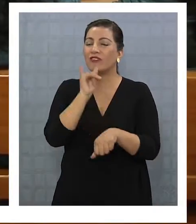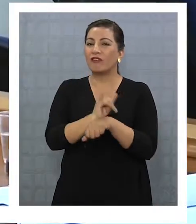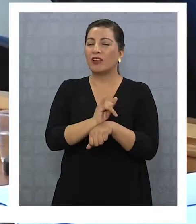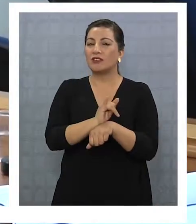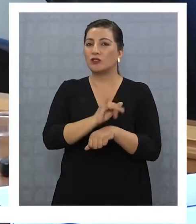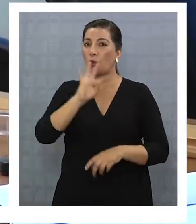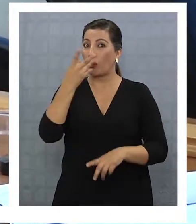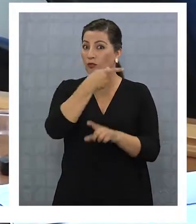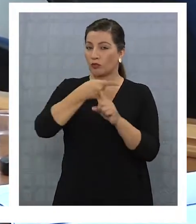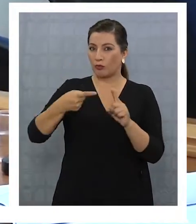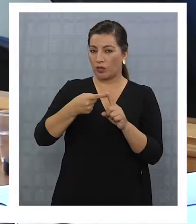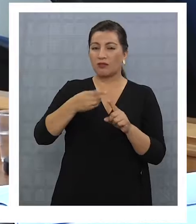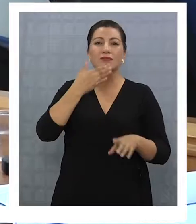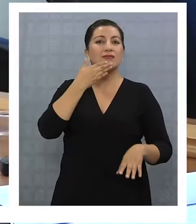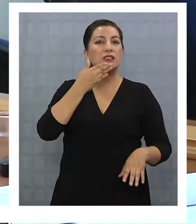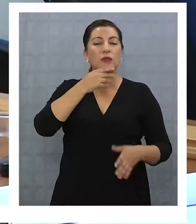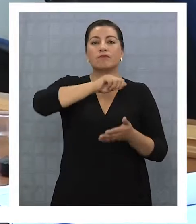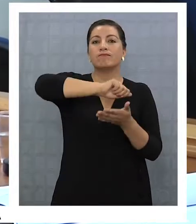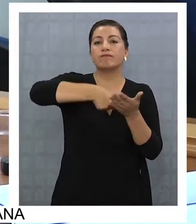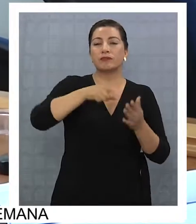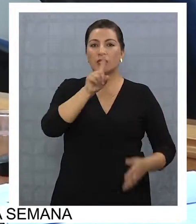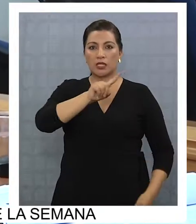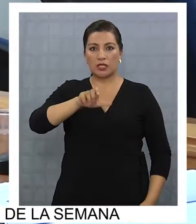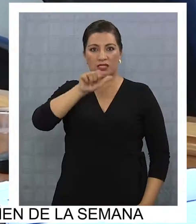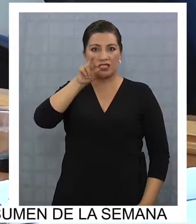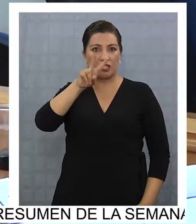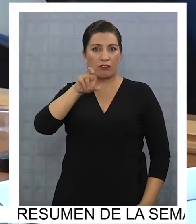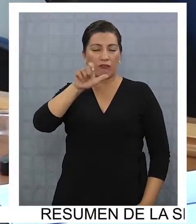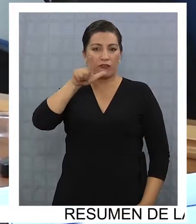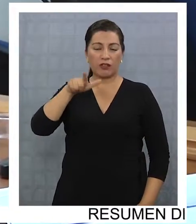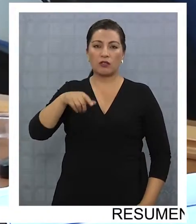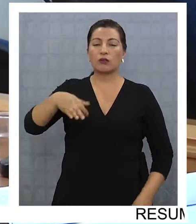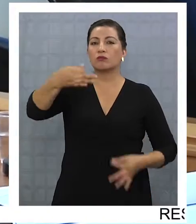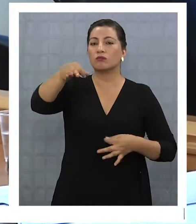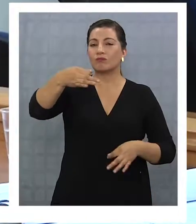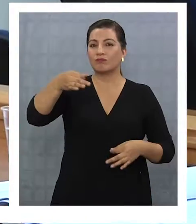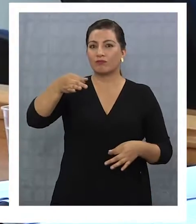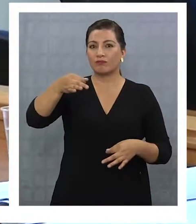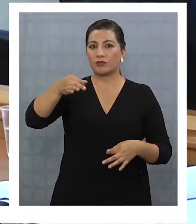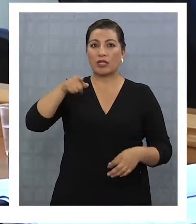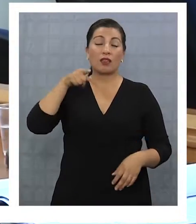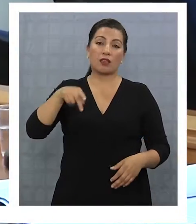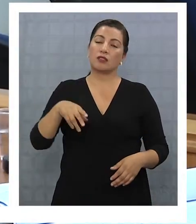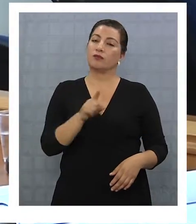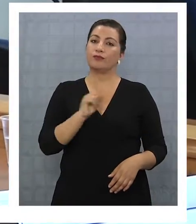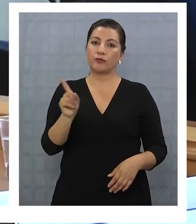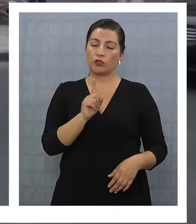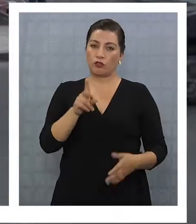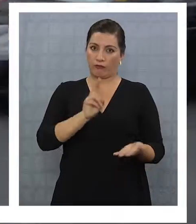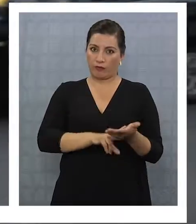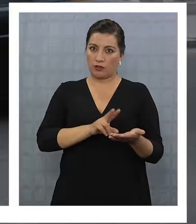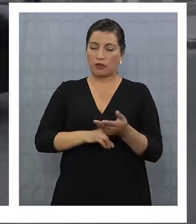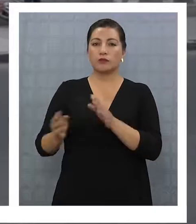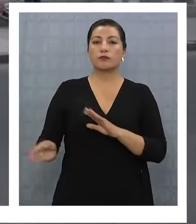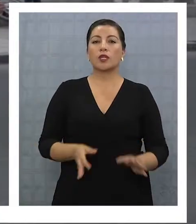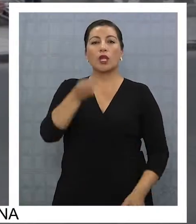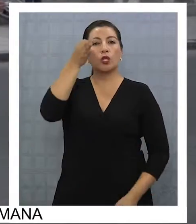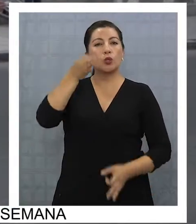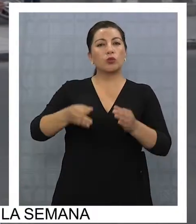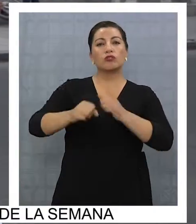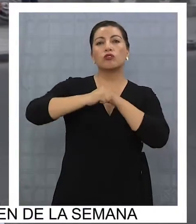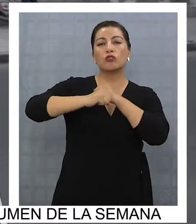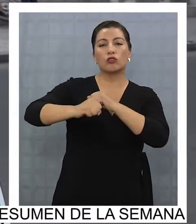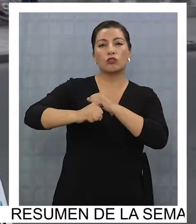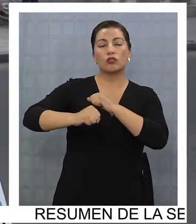y perjurio por inscribirse en server bajo juramento con una licencia presuntamente irregular. El juicio contra el consejero